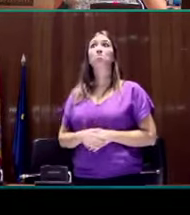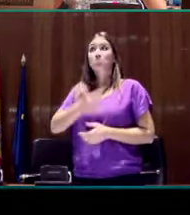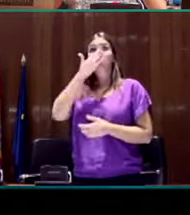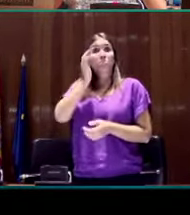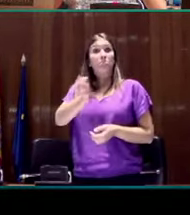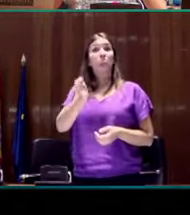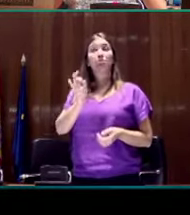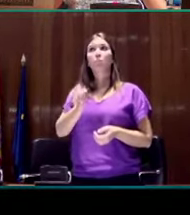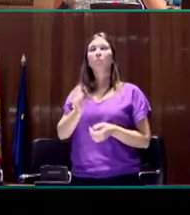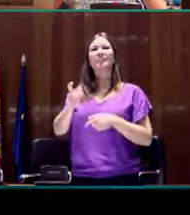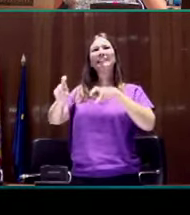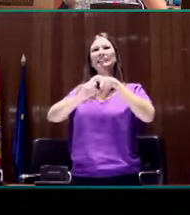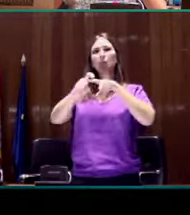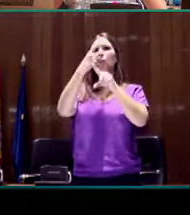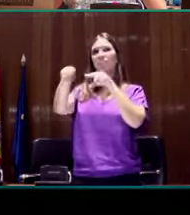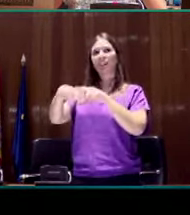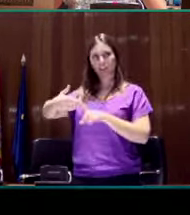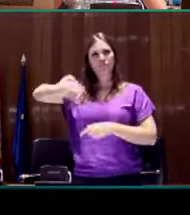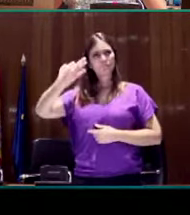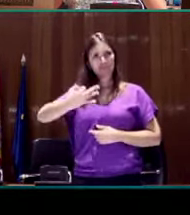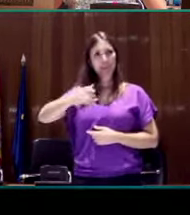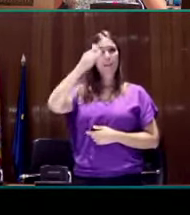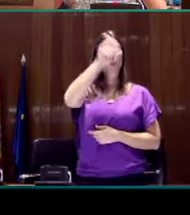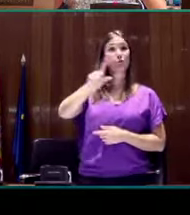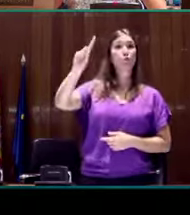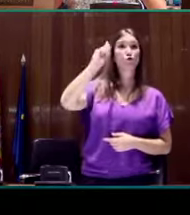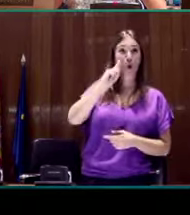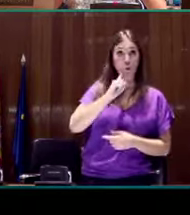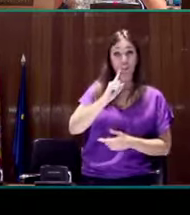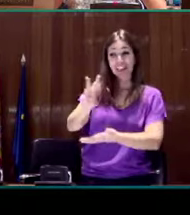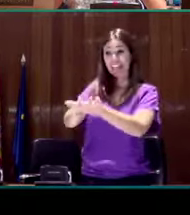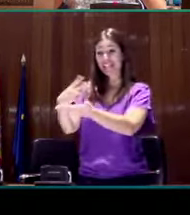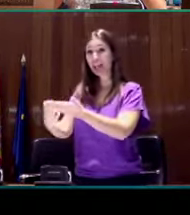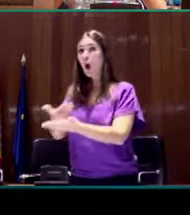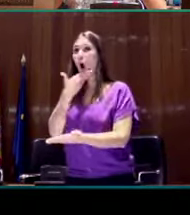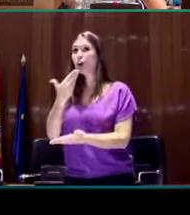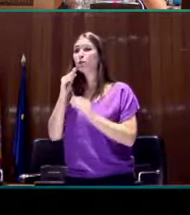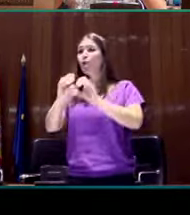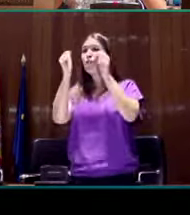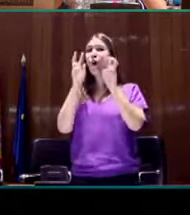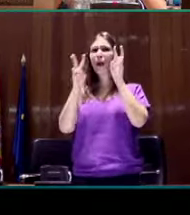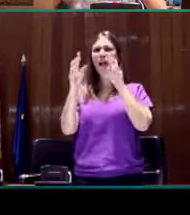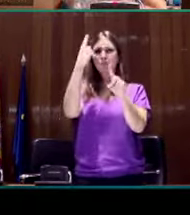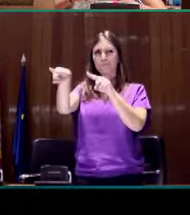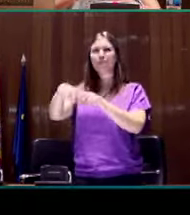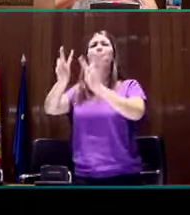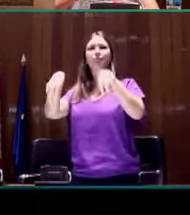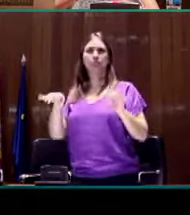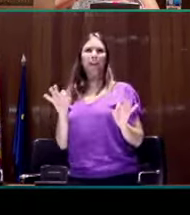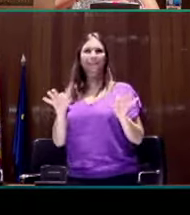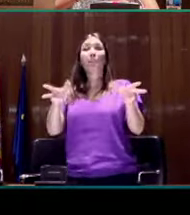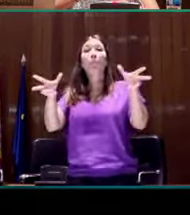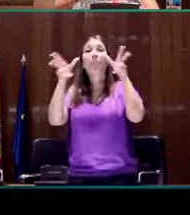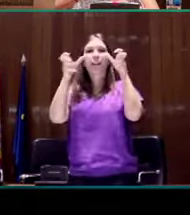Efectivamente, existen diferencias perceptivas entre oyentes, sordos e intérpretes. Unas diferencias muy claras. A nivel